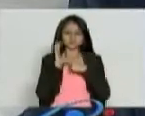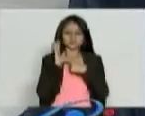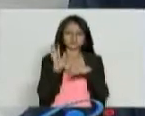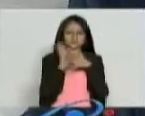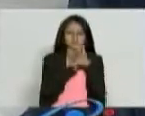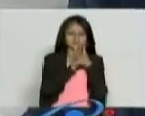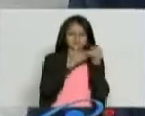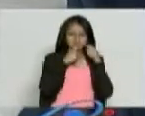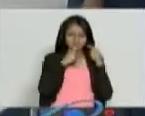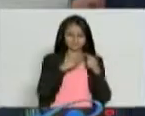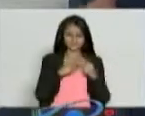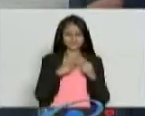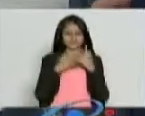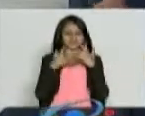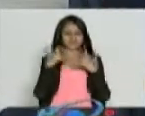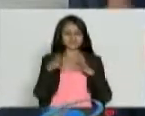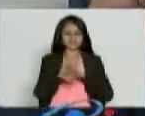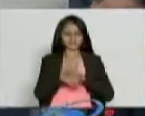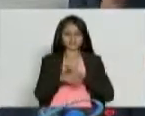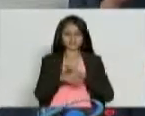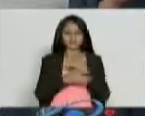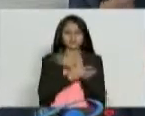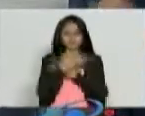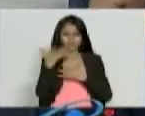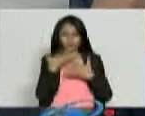Conexión vital, un